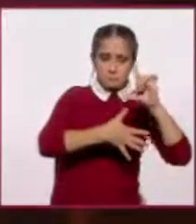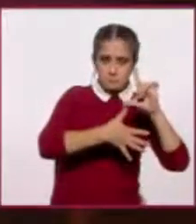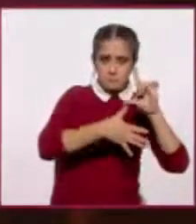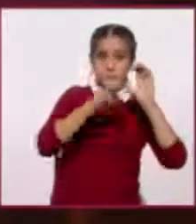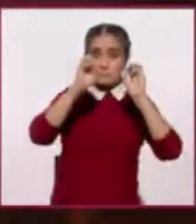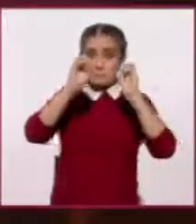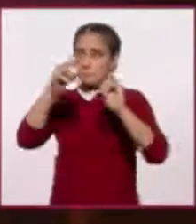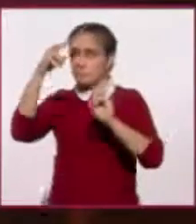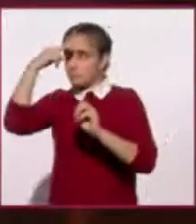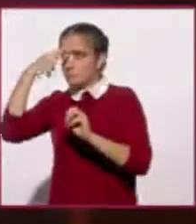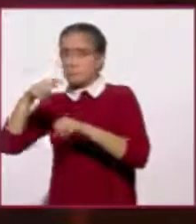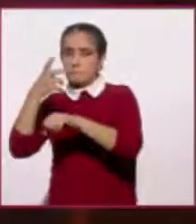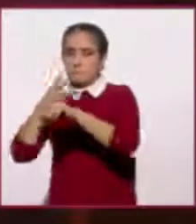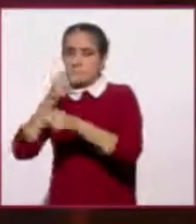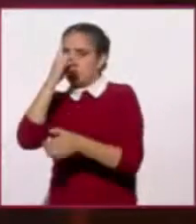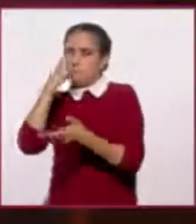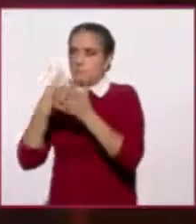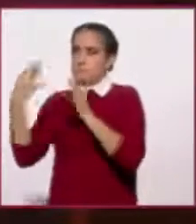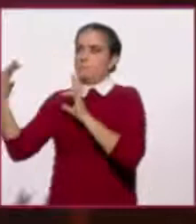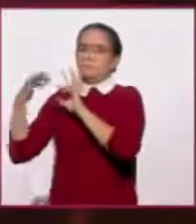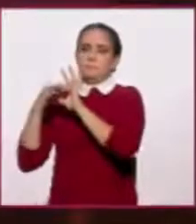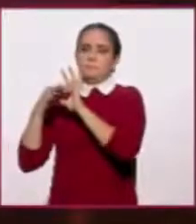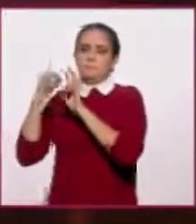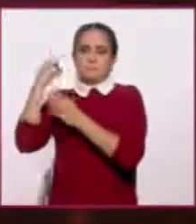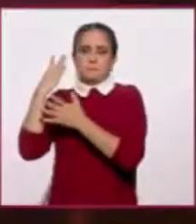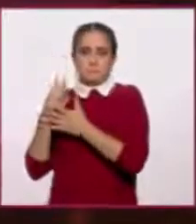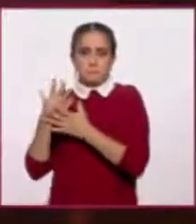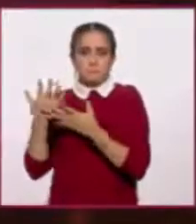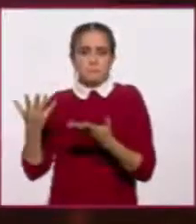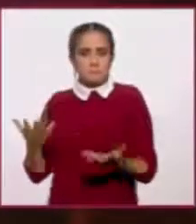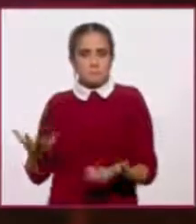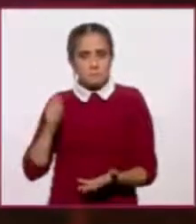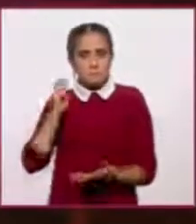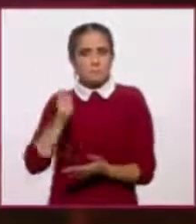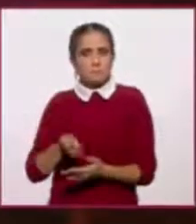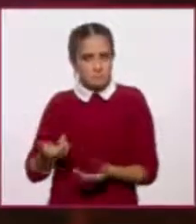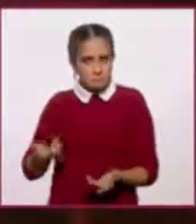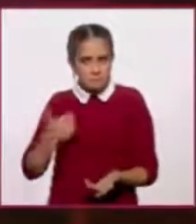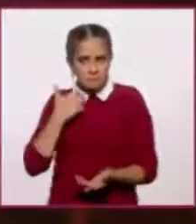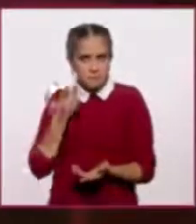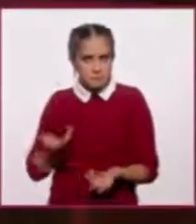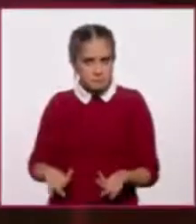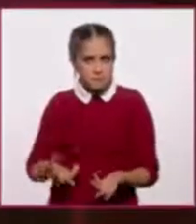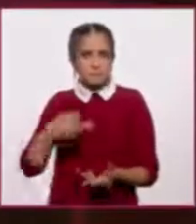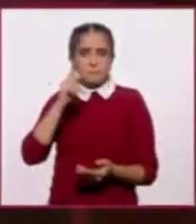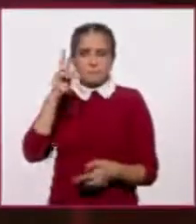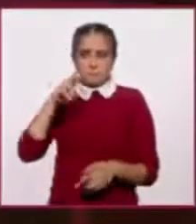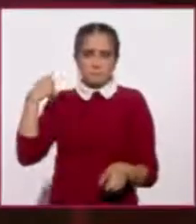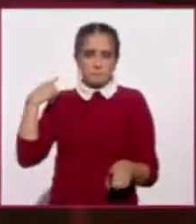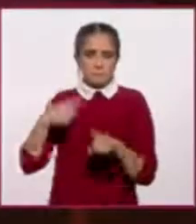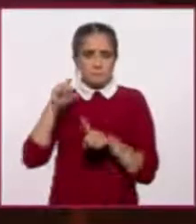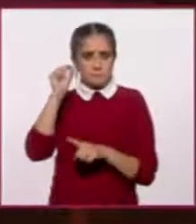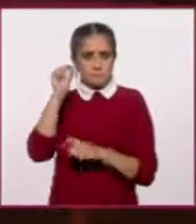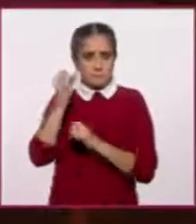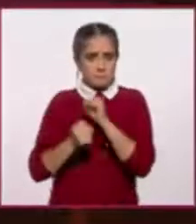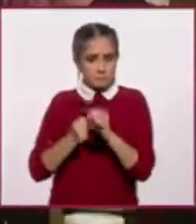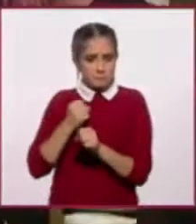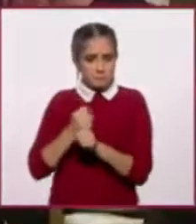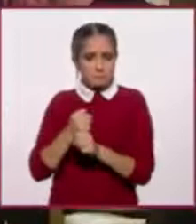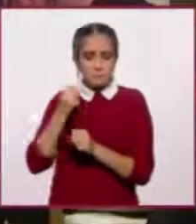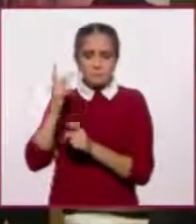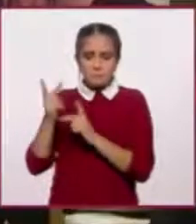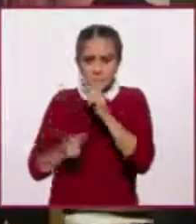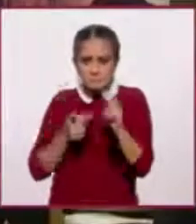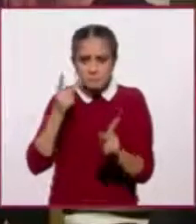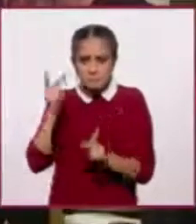Esta es una serie que para fortuna nuestra ya tiene casi veinte años, es que lo empezamos en noviembre de dos mil dos. Como verás, ha sido